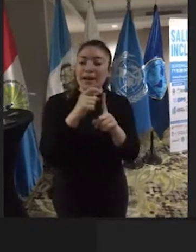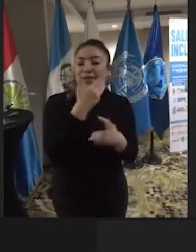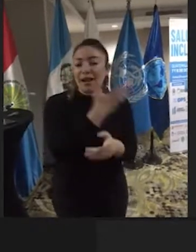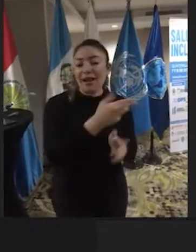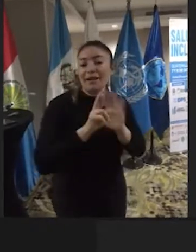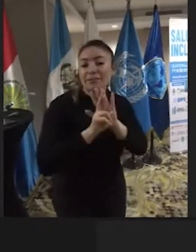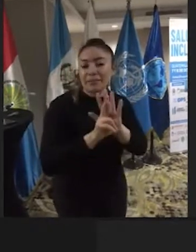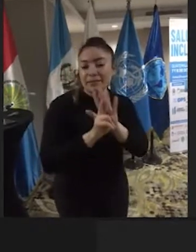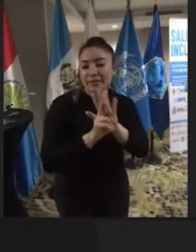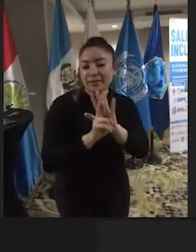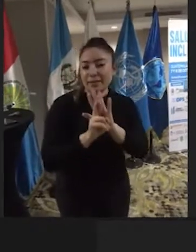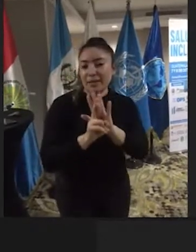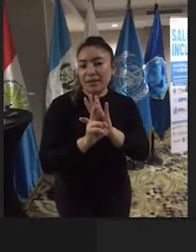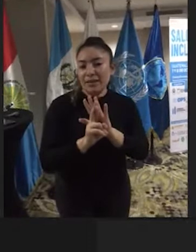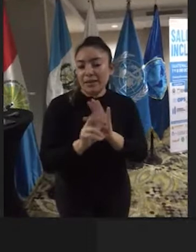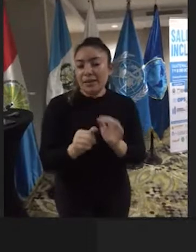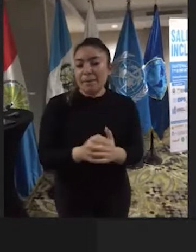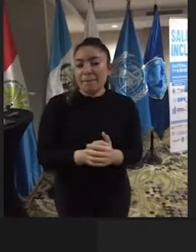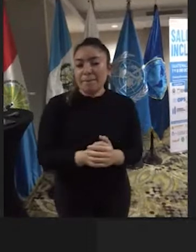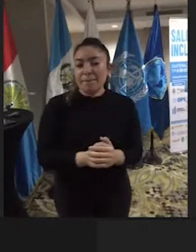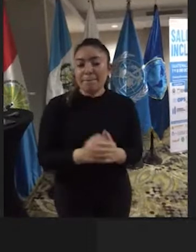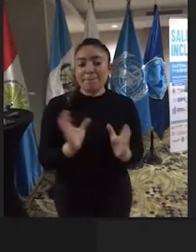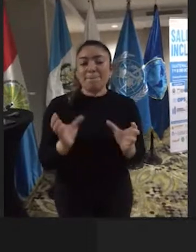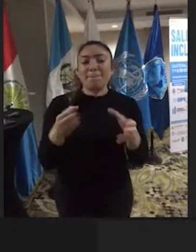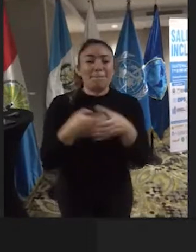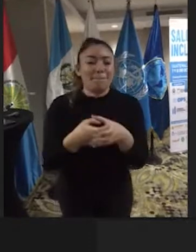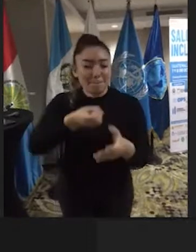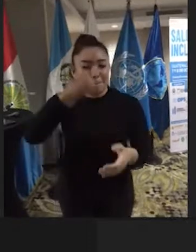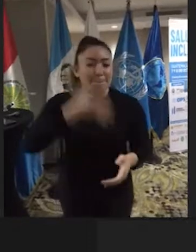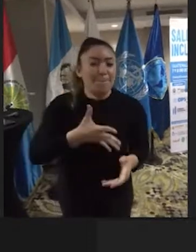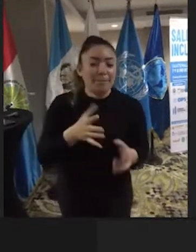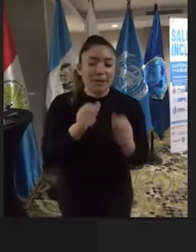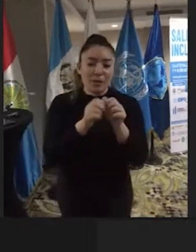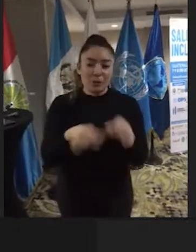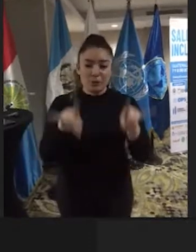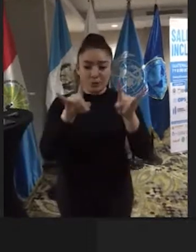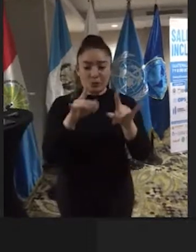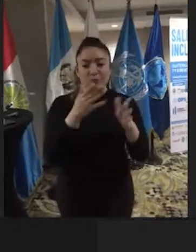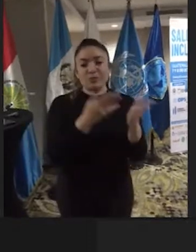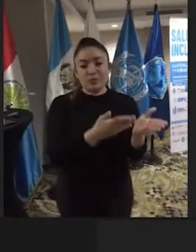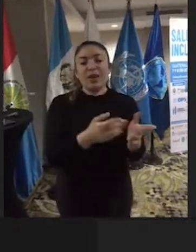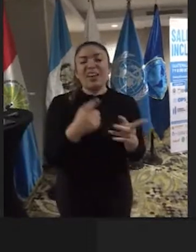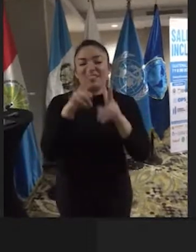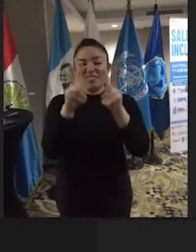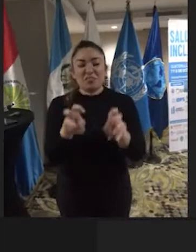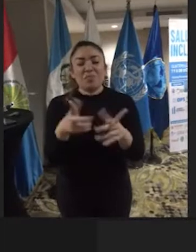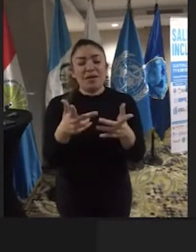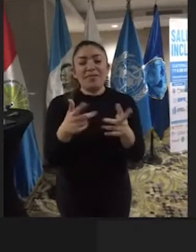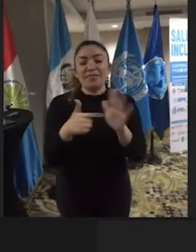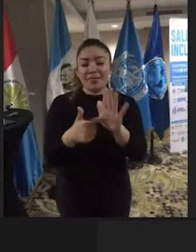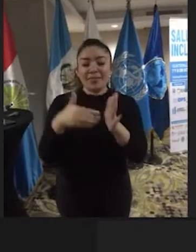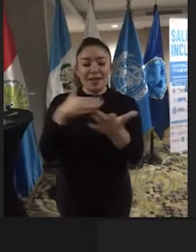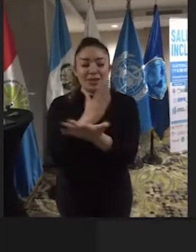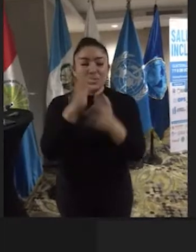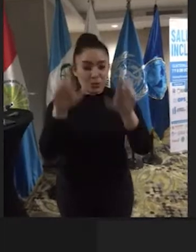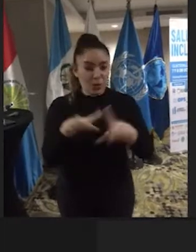representante del Comité de Expertos de las Naciones Unidas en materia de derechos de personas